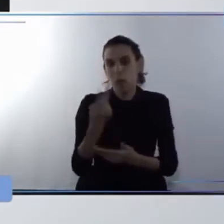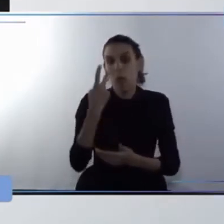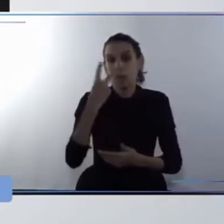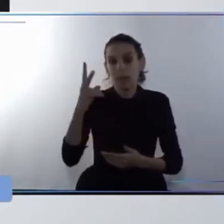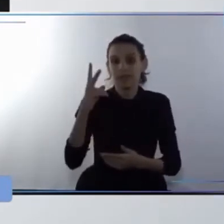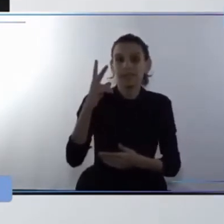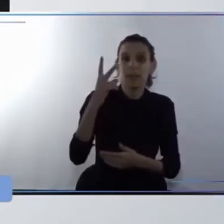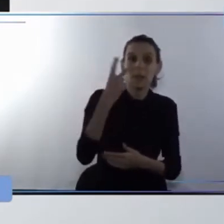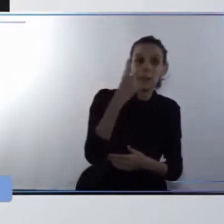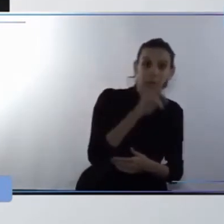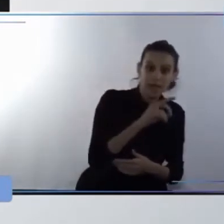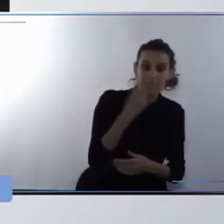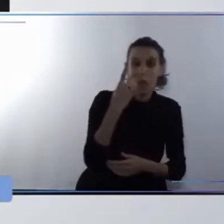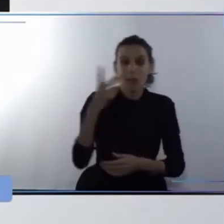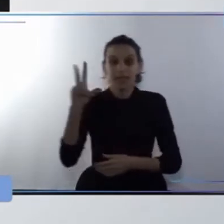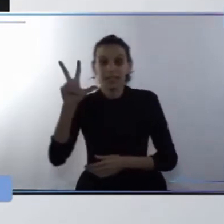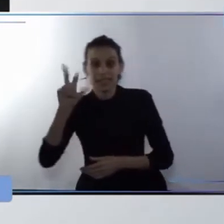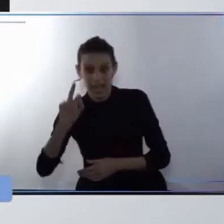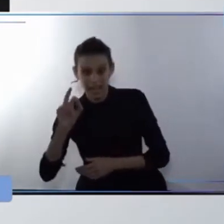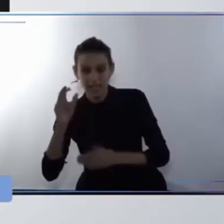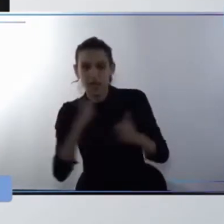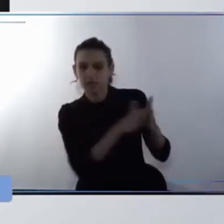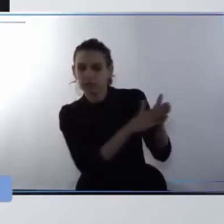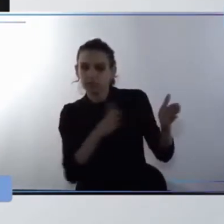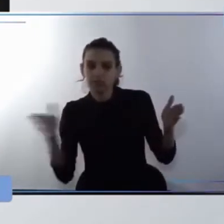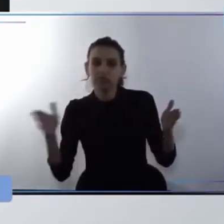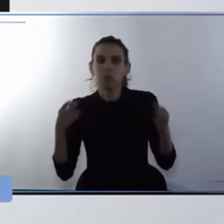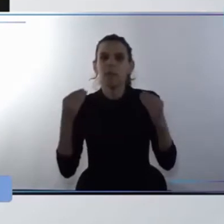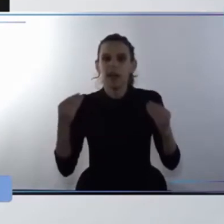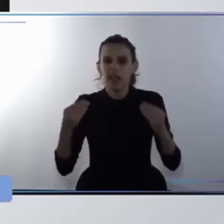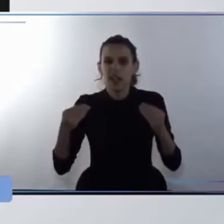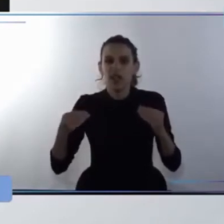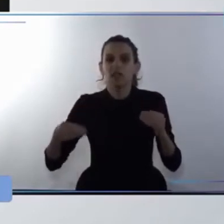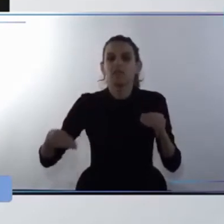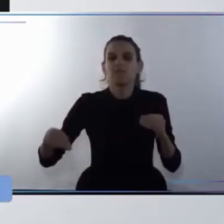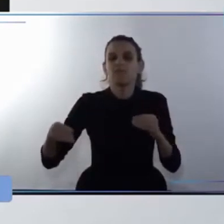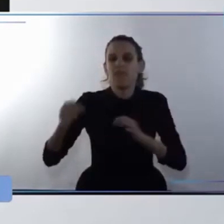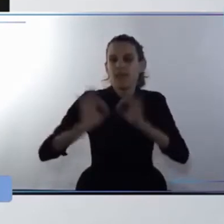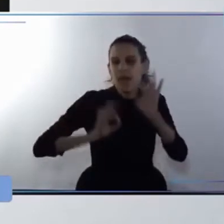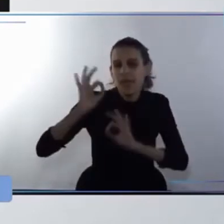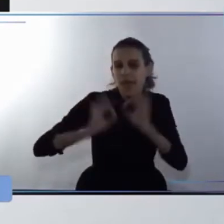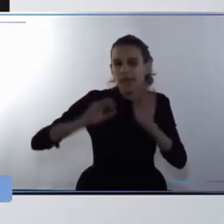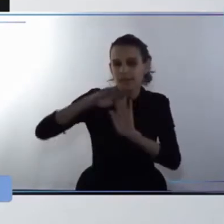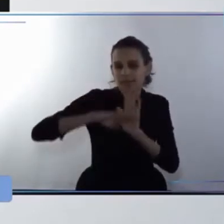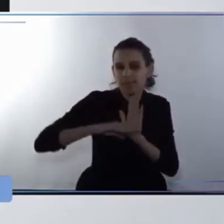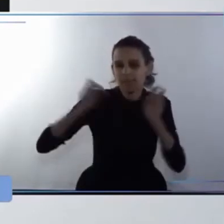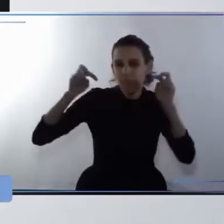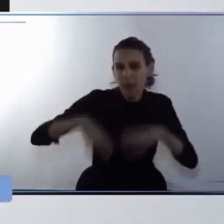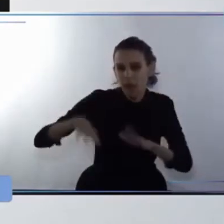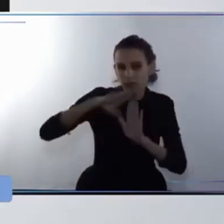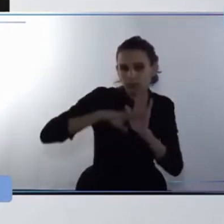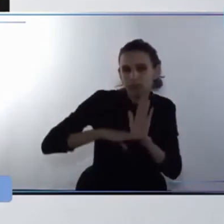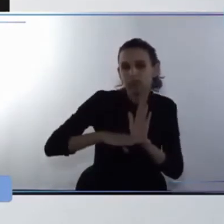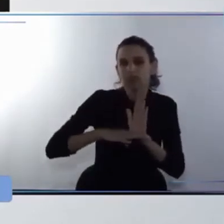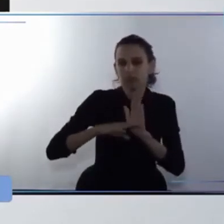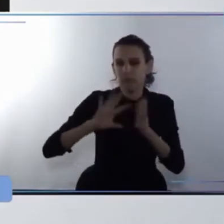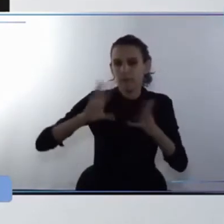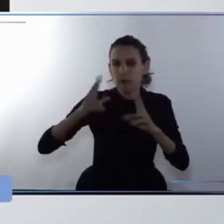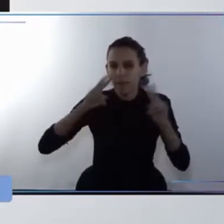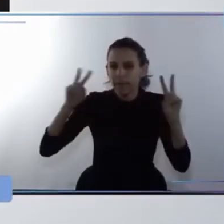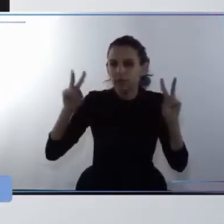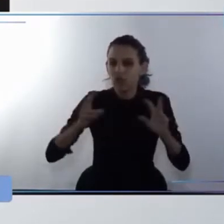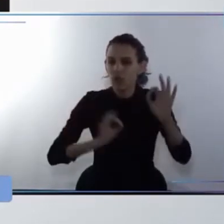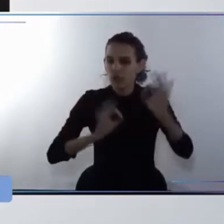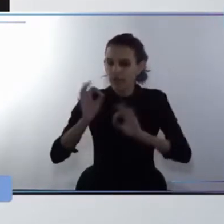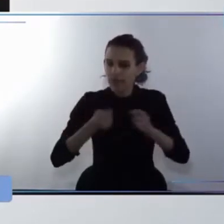-2030 a partir de definir un marco estratégico de actuación integrado por una visión estratégica y un